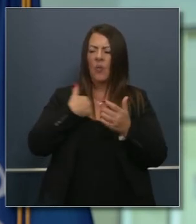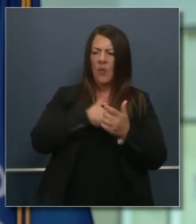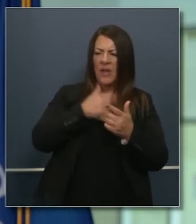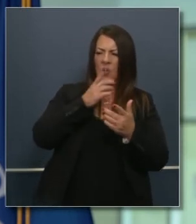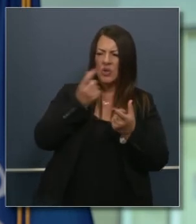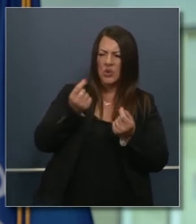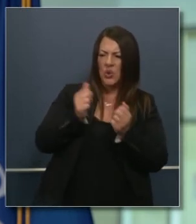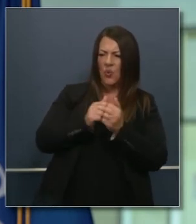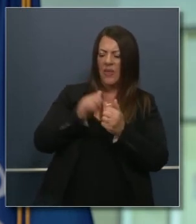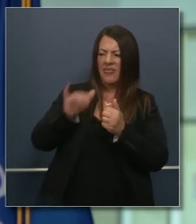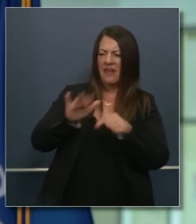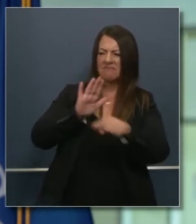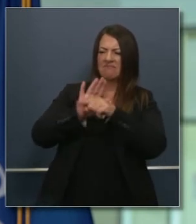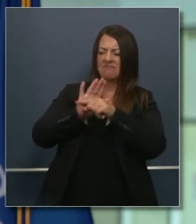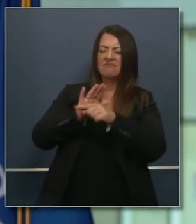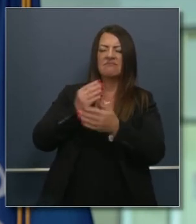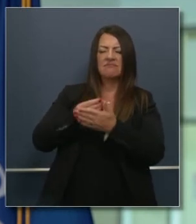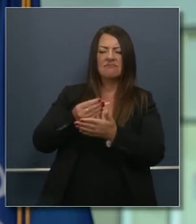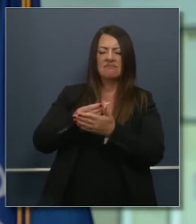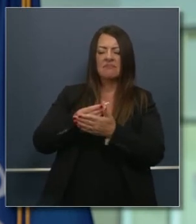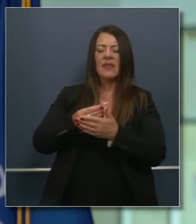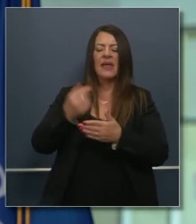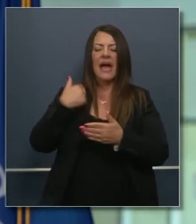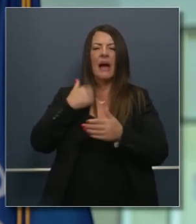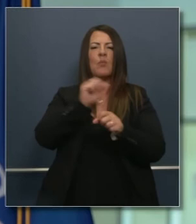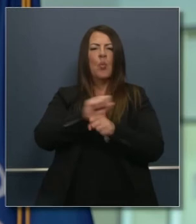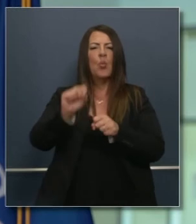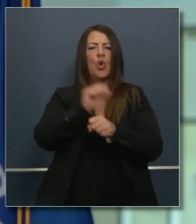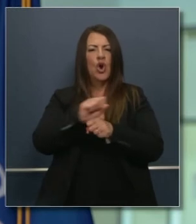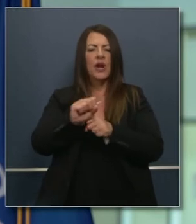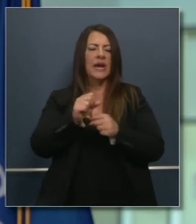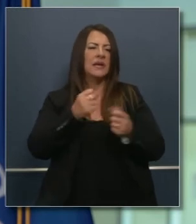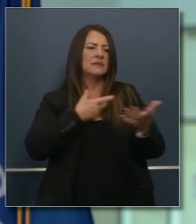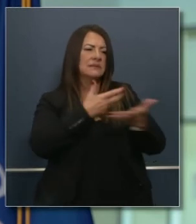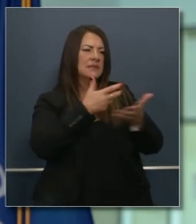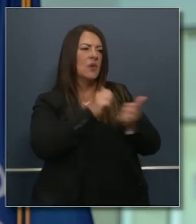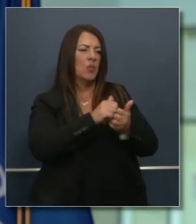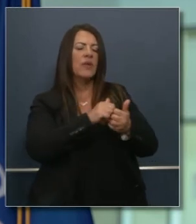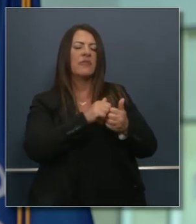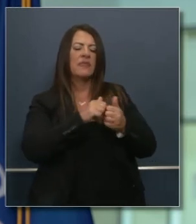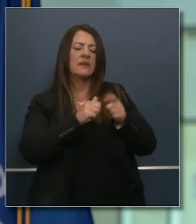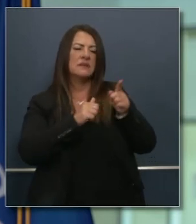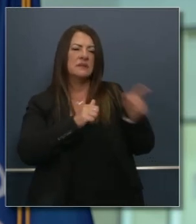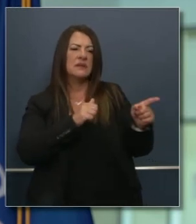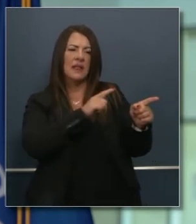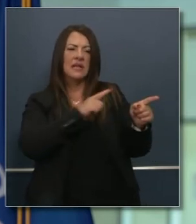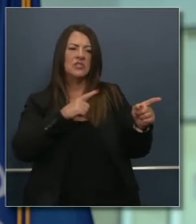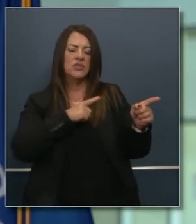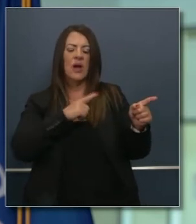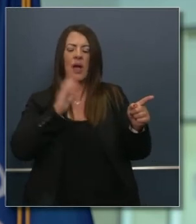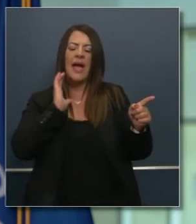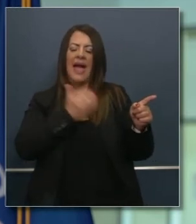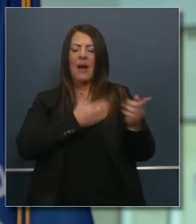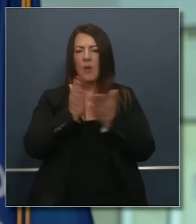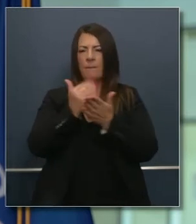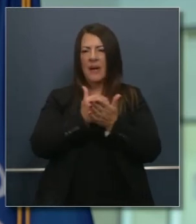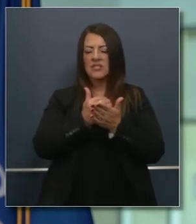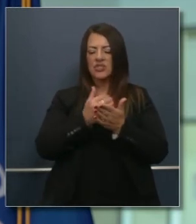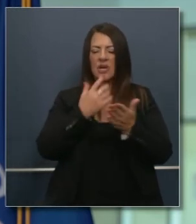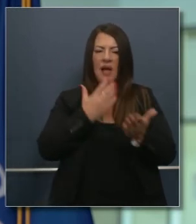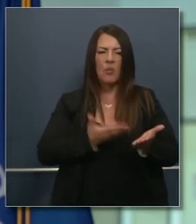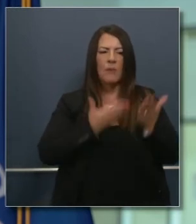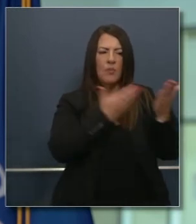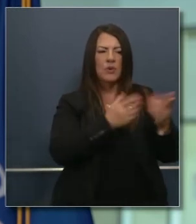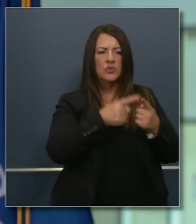esa brecha en el presupuesto y ya estoy trabajando con la legislatura para la nueva